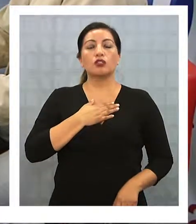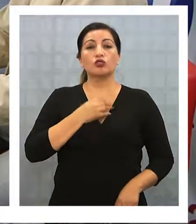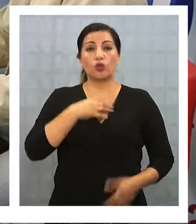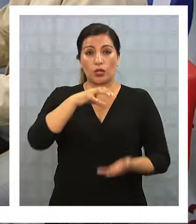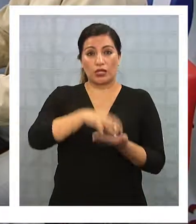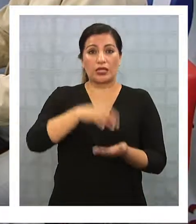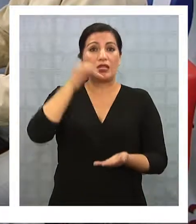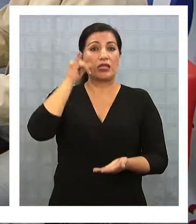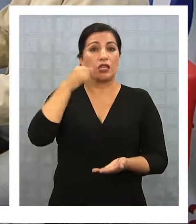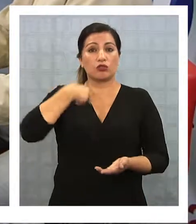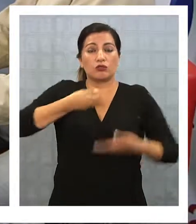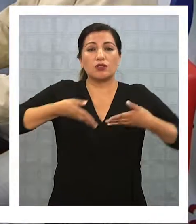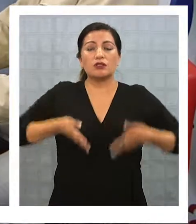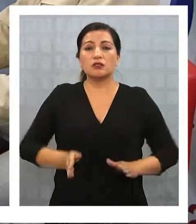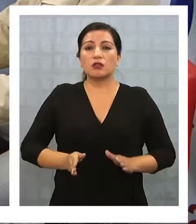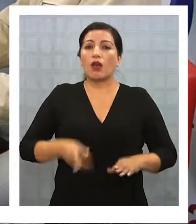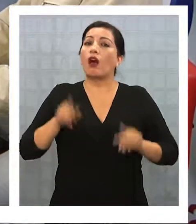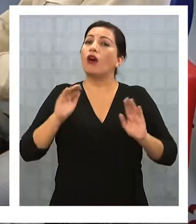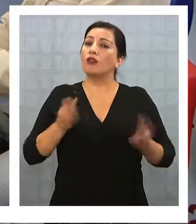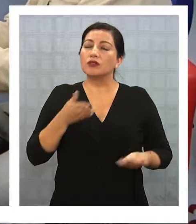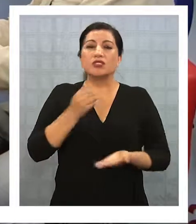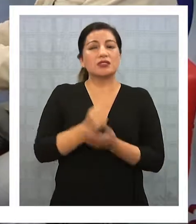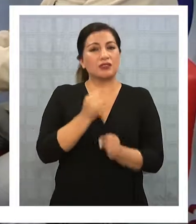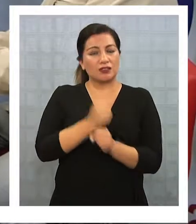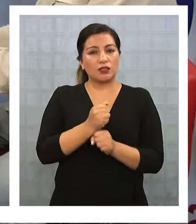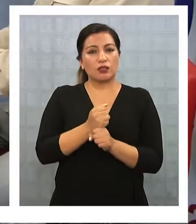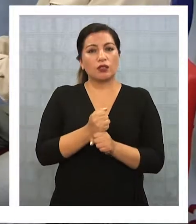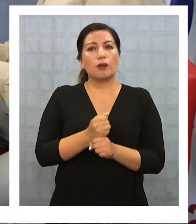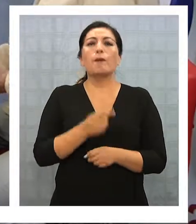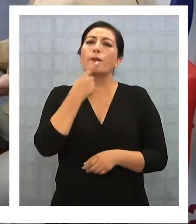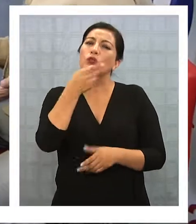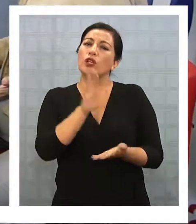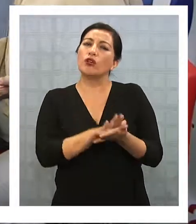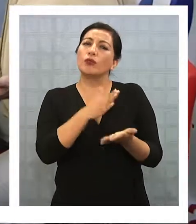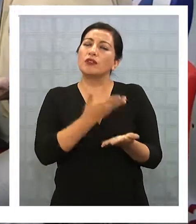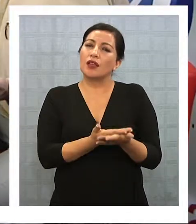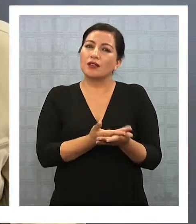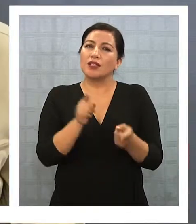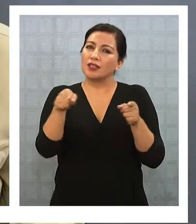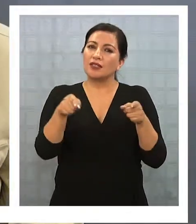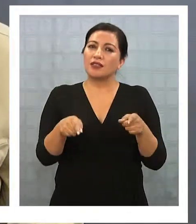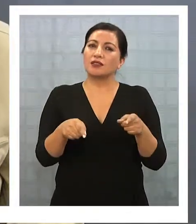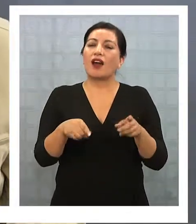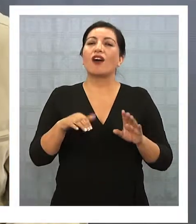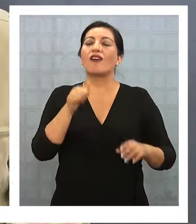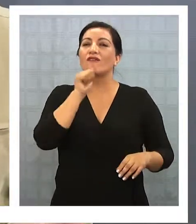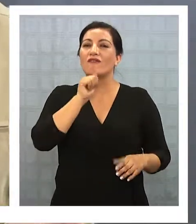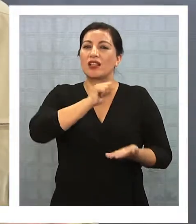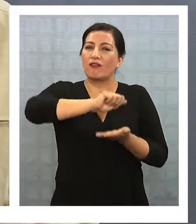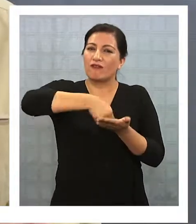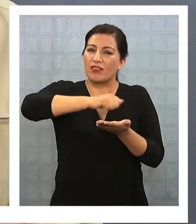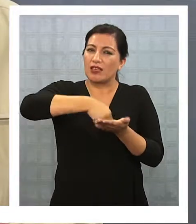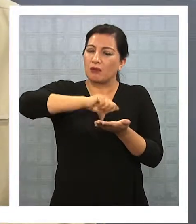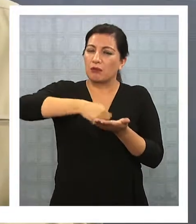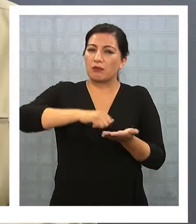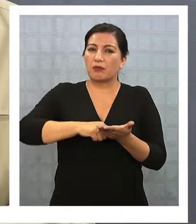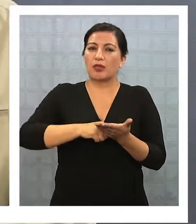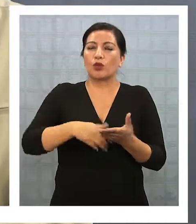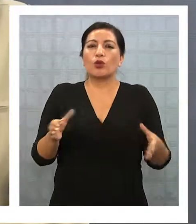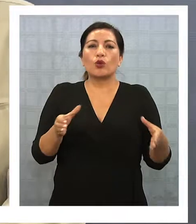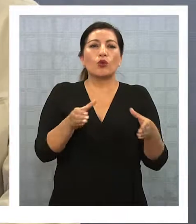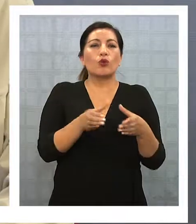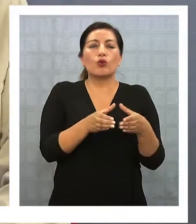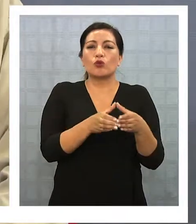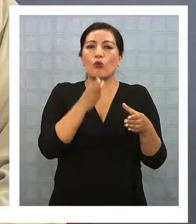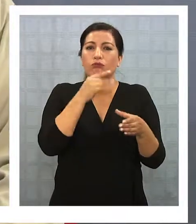y ahí en eso estoy, ese fue mi proyecto ¿y cómo te ha ido a eso?, porque ahora tienes que recolectar firmas, ¿cierto?, ya no estás con el